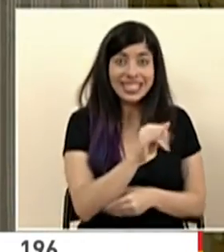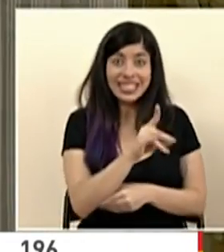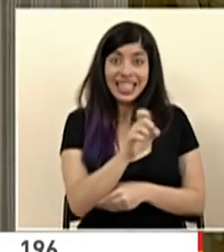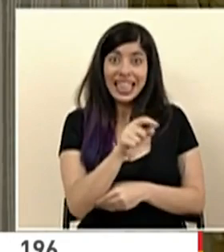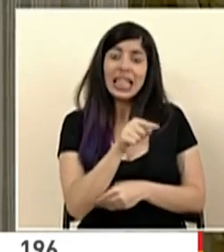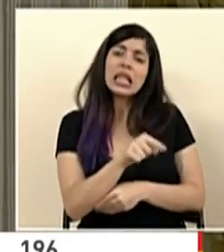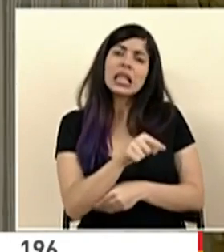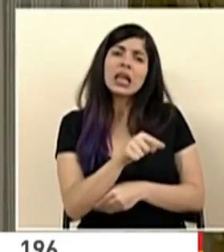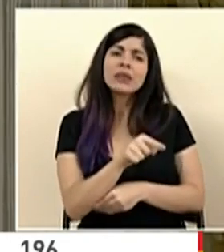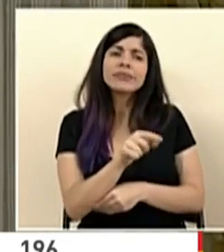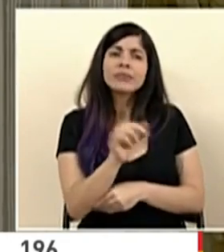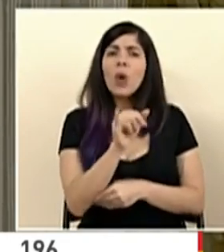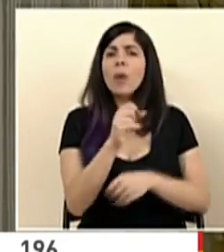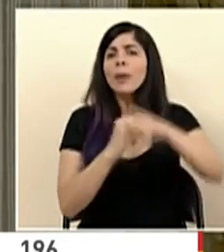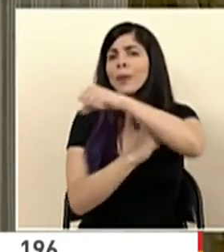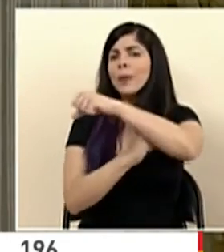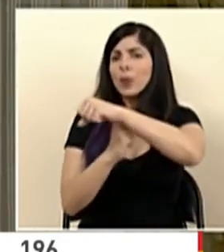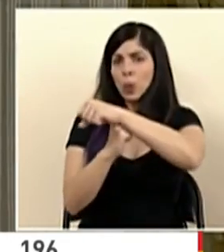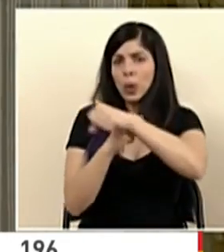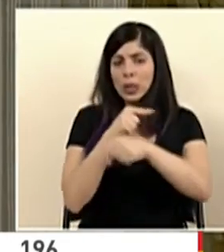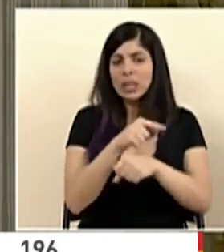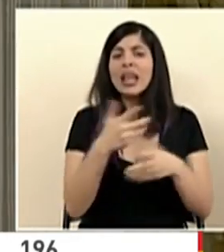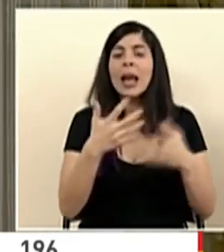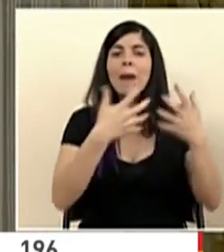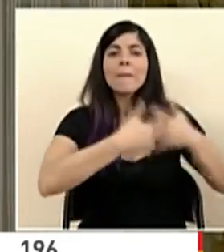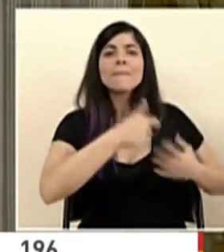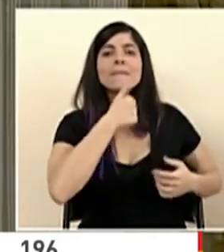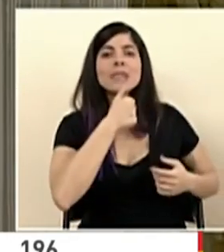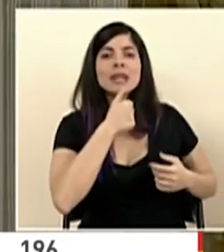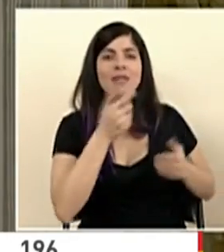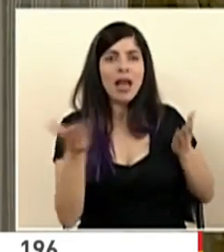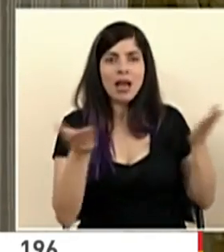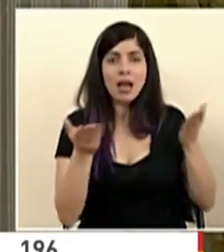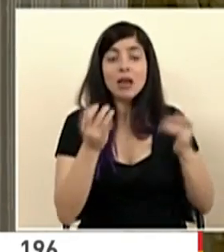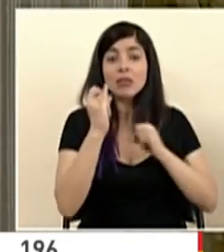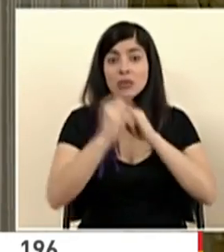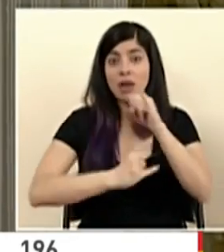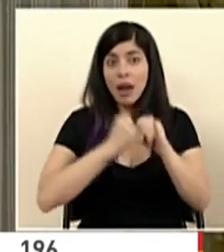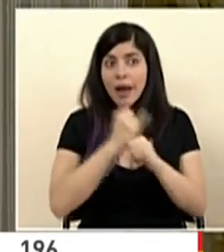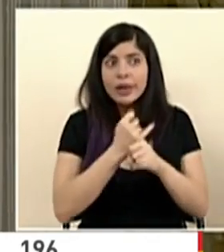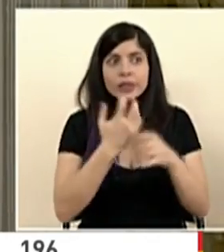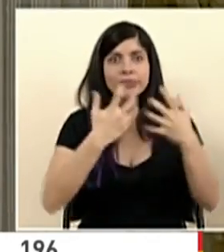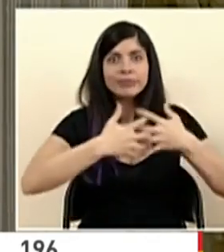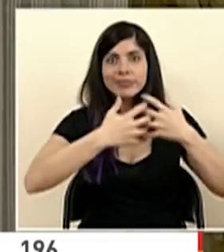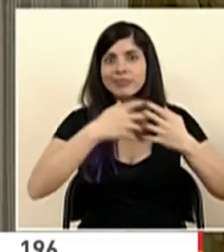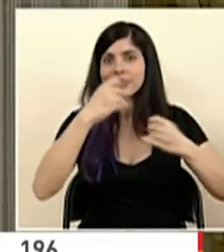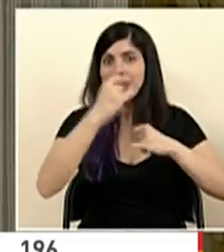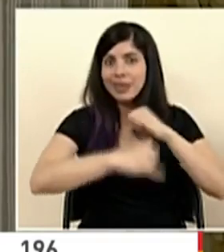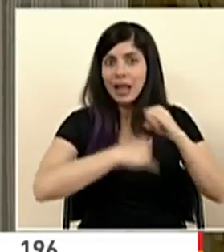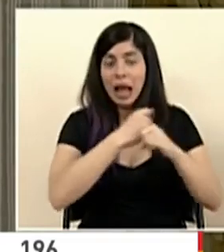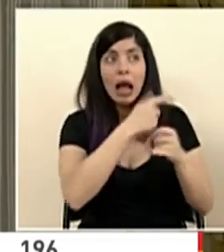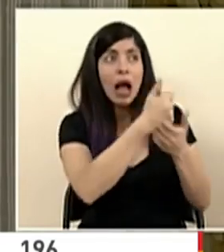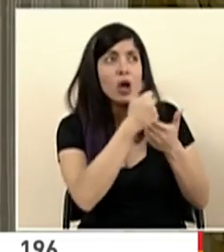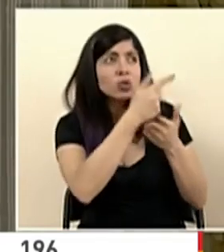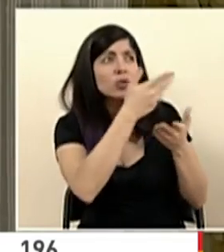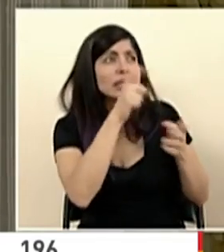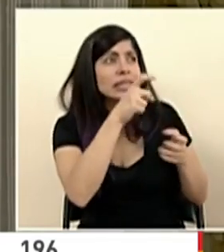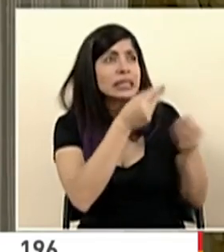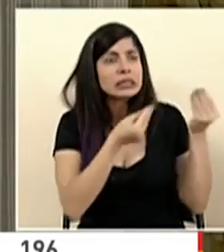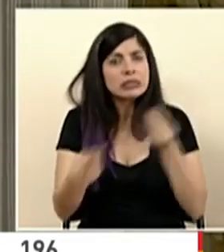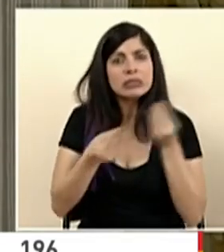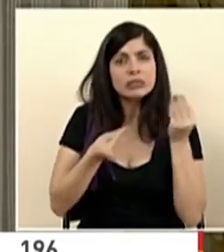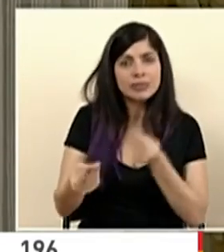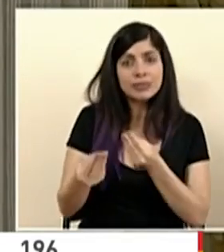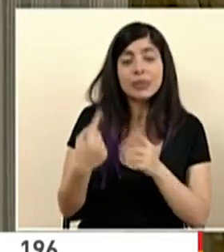un puente con la empresa privada internacional, con empresas transnacionales para apoyar este tipo de desarrollos y